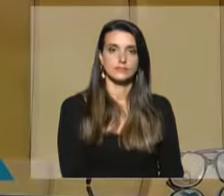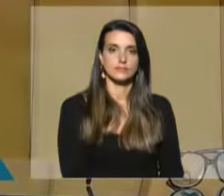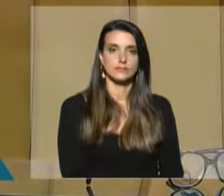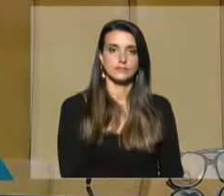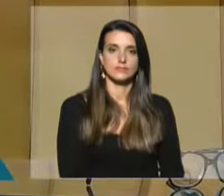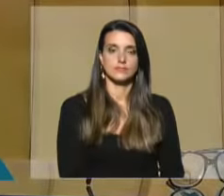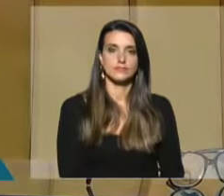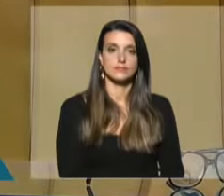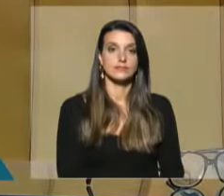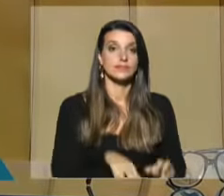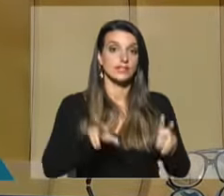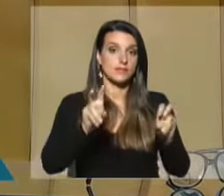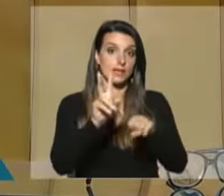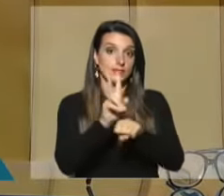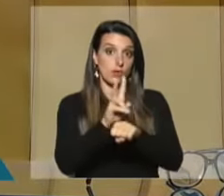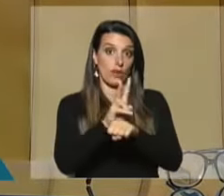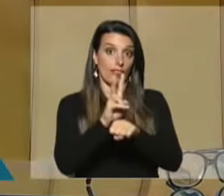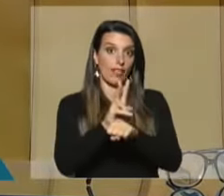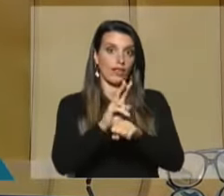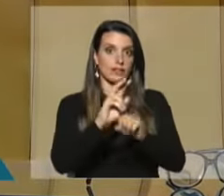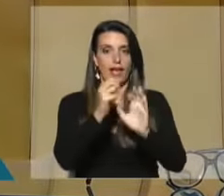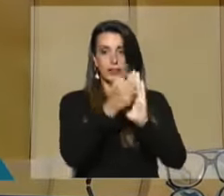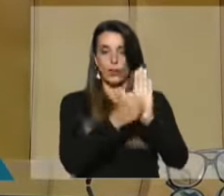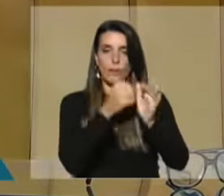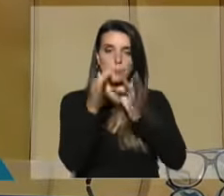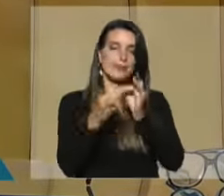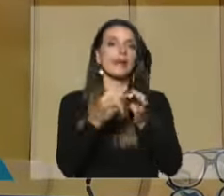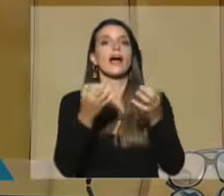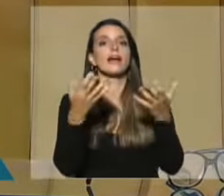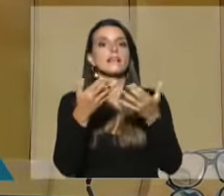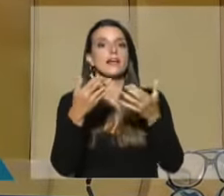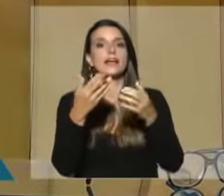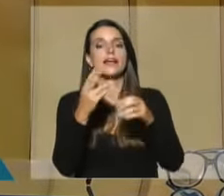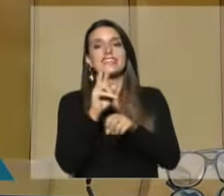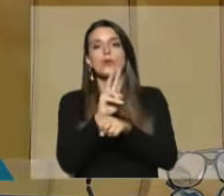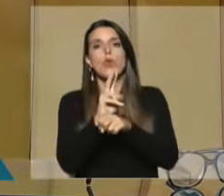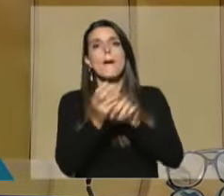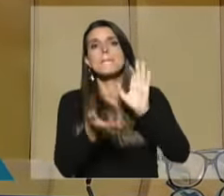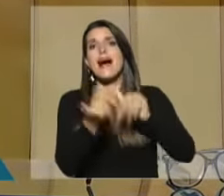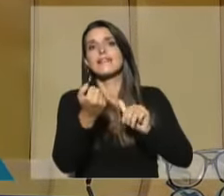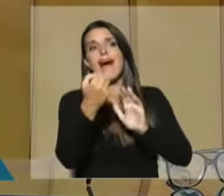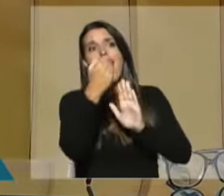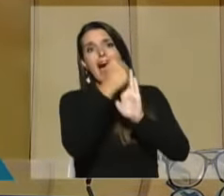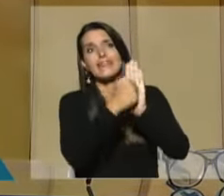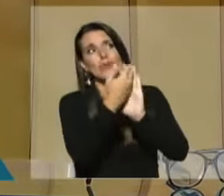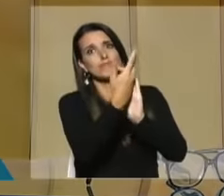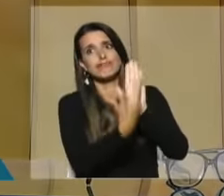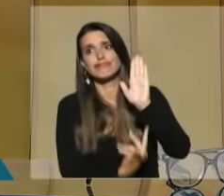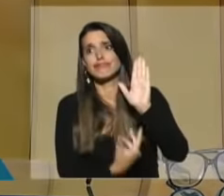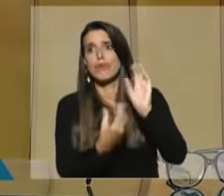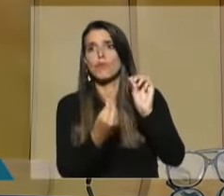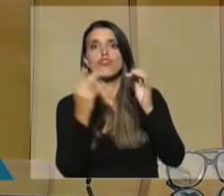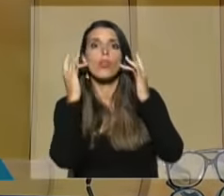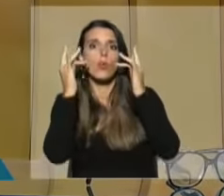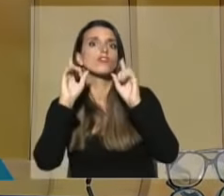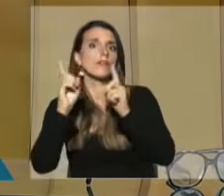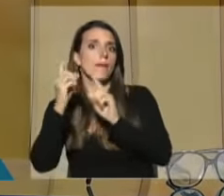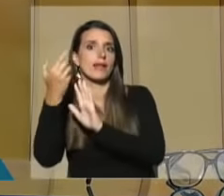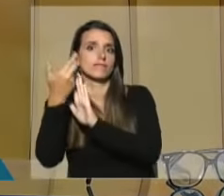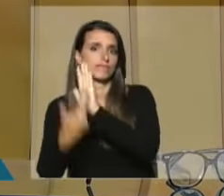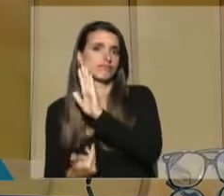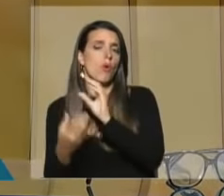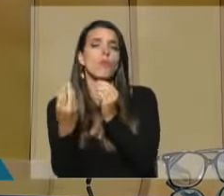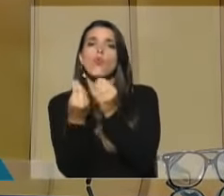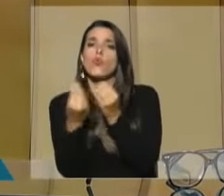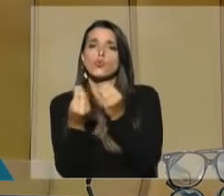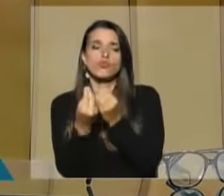Este de la seguridad es uno de los capítulos más grandes, que tiene más artículos incluso, si se quiere, junto con educación, de los que están